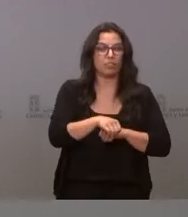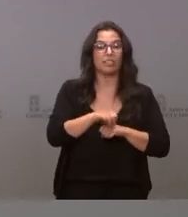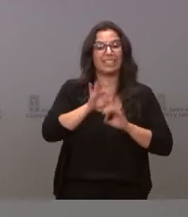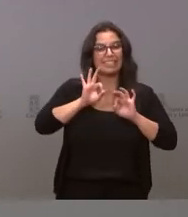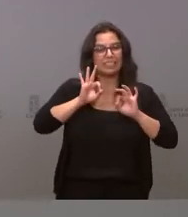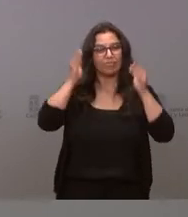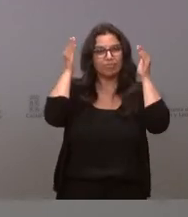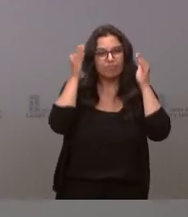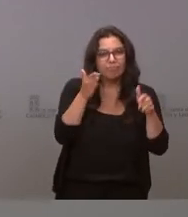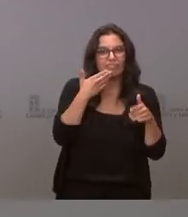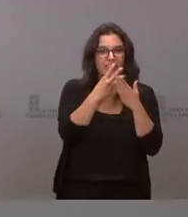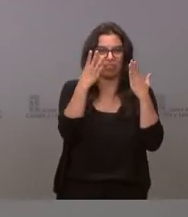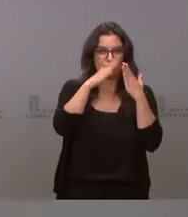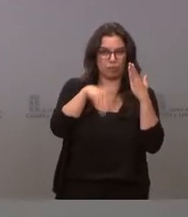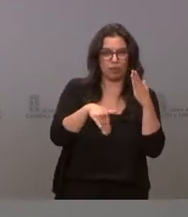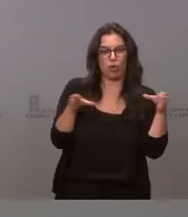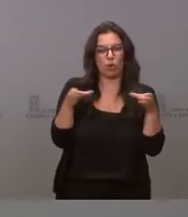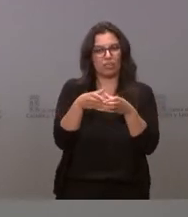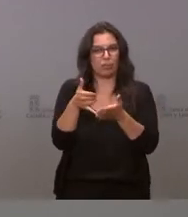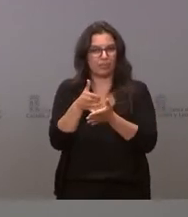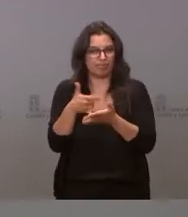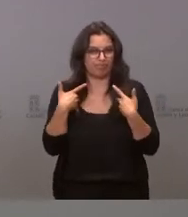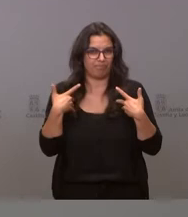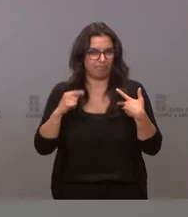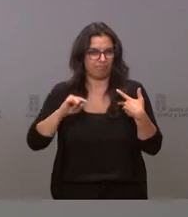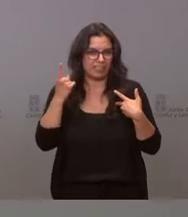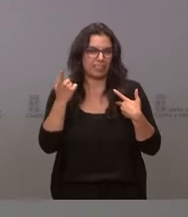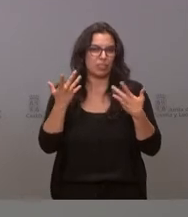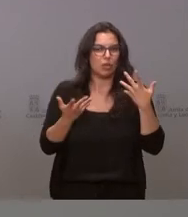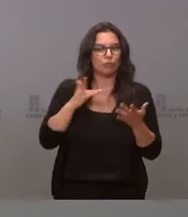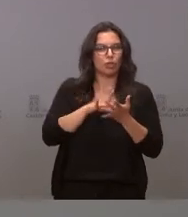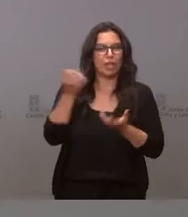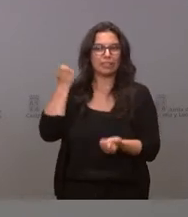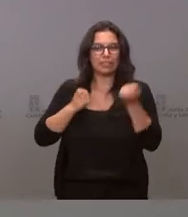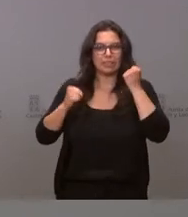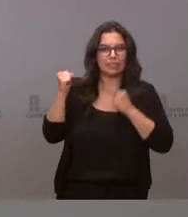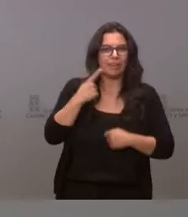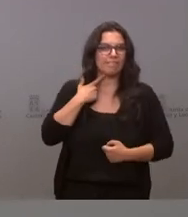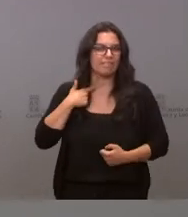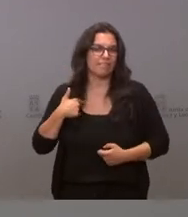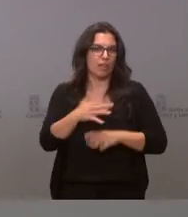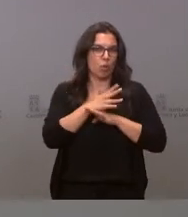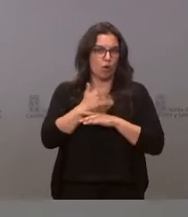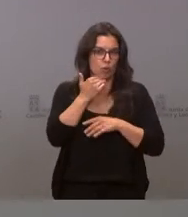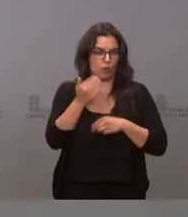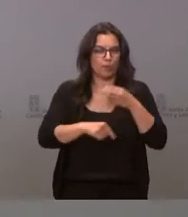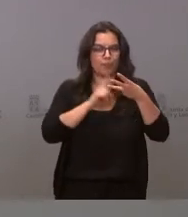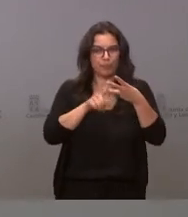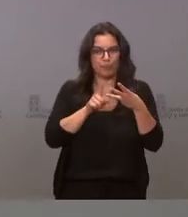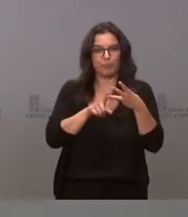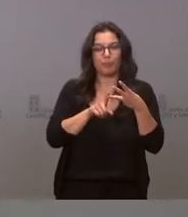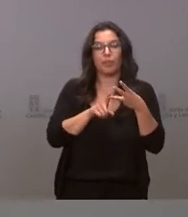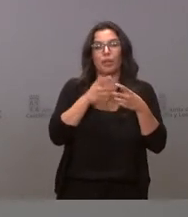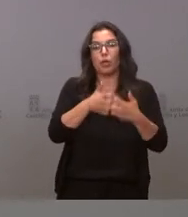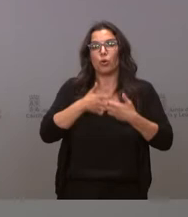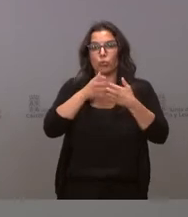interés a los menores de edad y colectivos más vulnerables o quienes presenten conductas compulsivas ante el juego y apuestas. En tercer lugar,